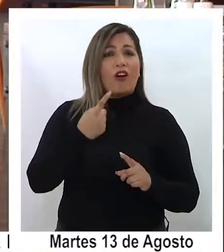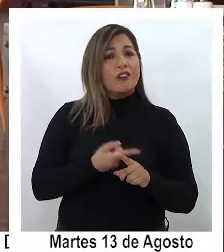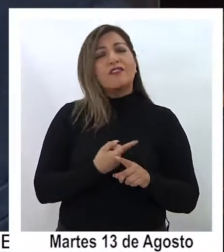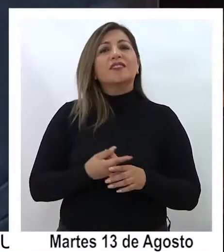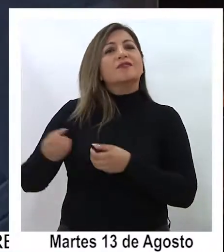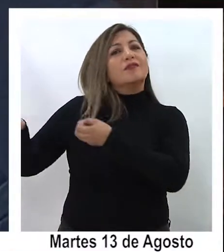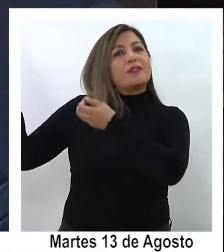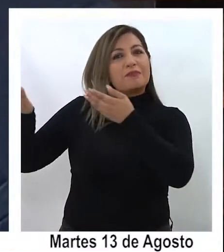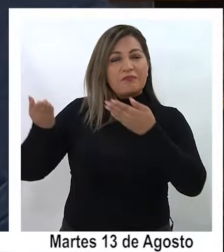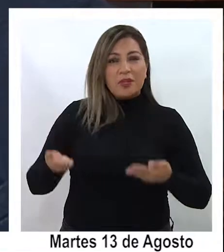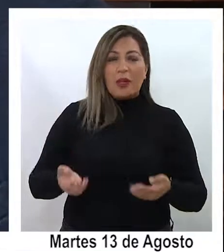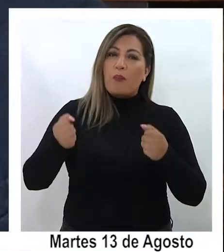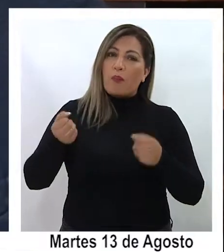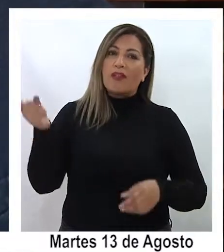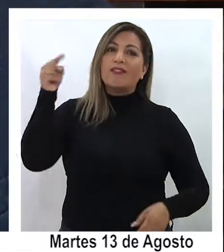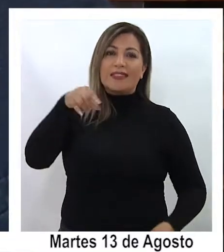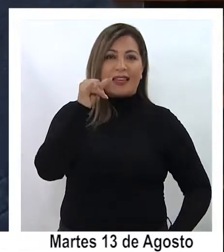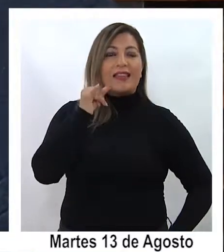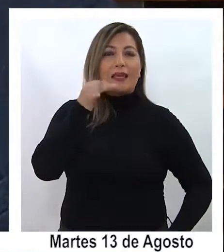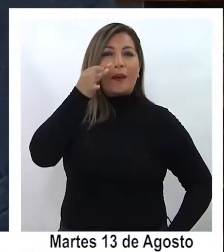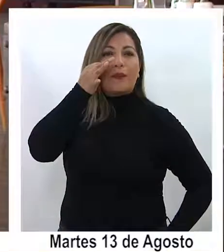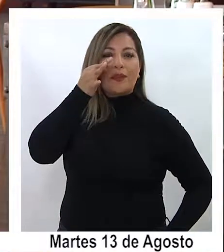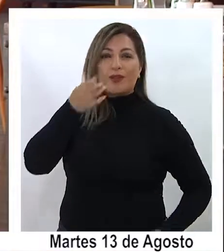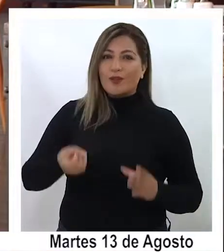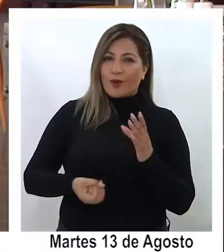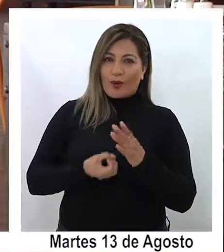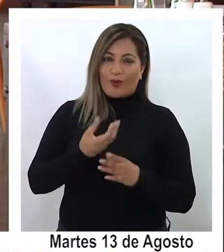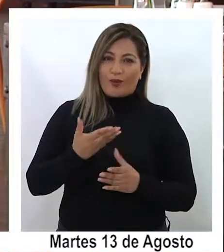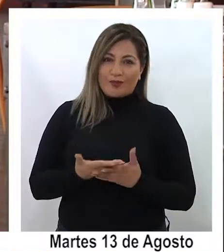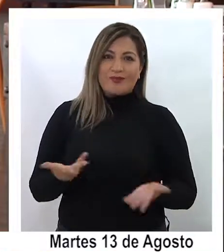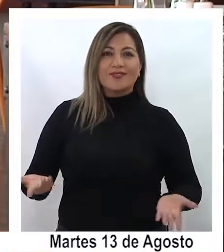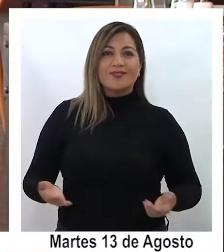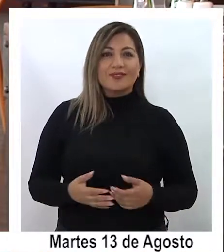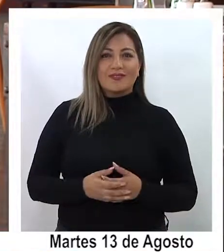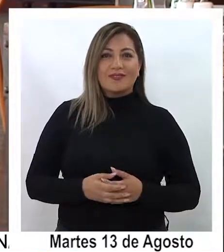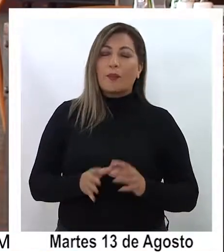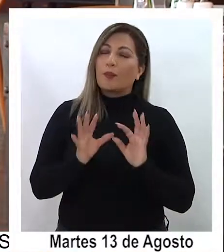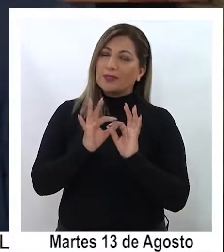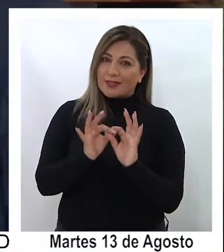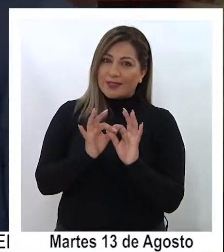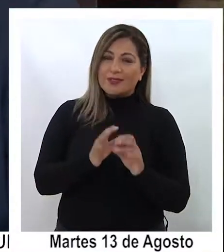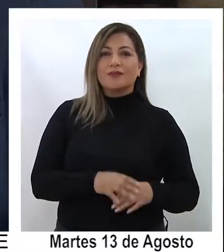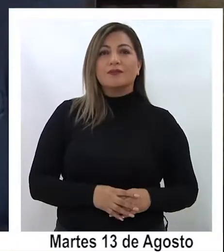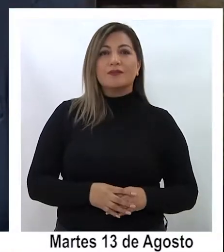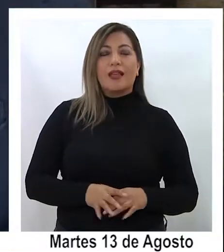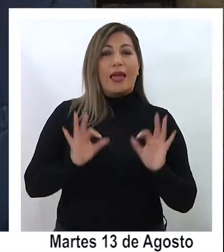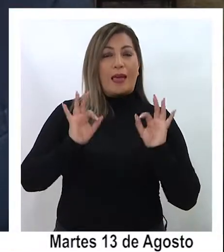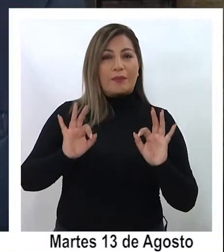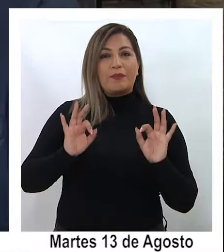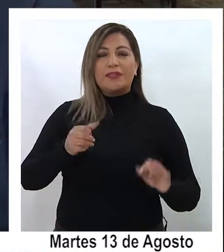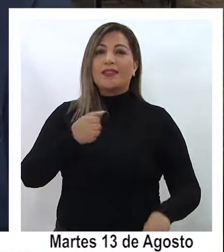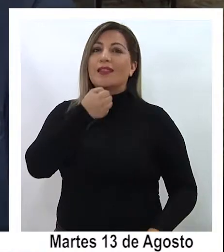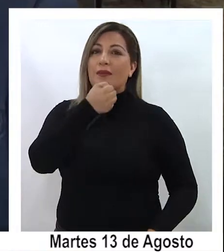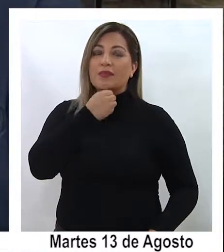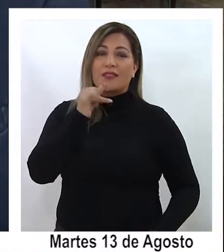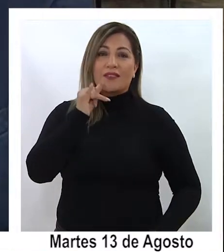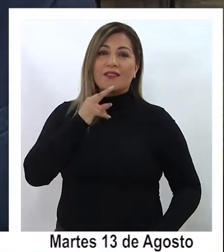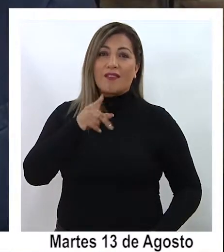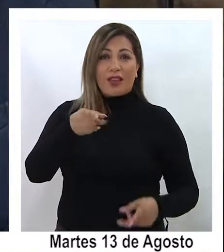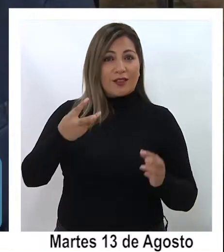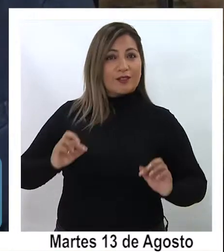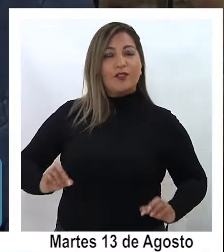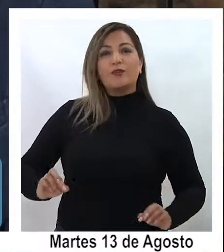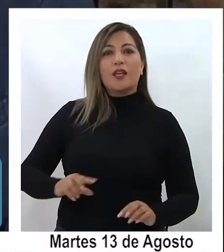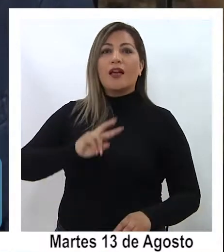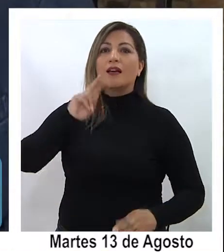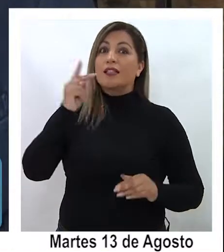próximamente cuando pueda visitar la ciudad a una nueva publicación muchísimas gracias especial de prensa de Iquique Televisión en esta oportunidad